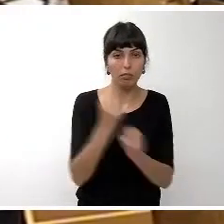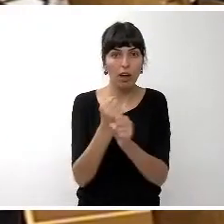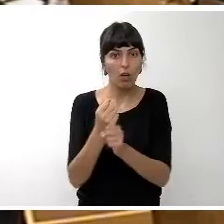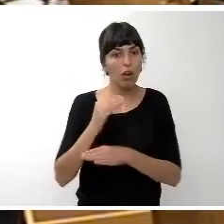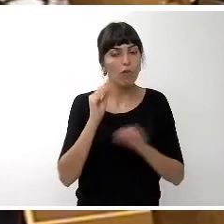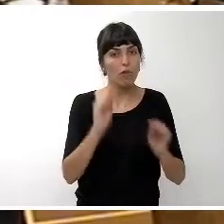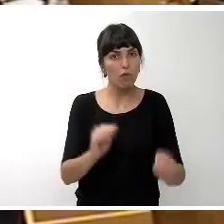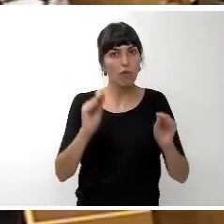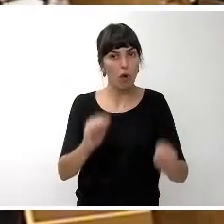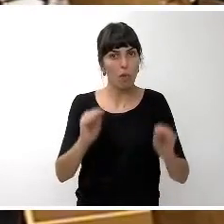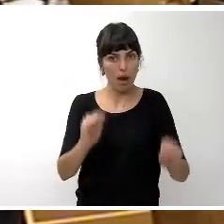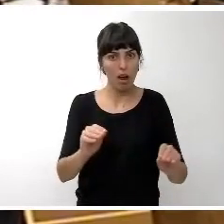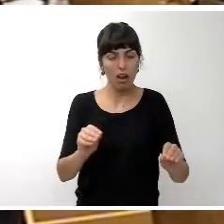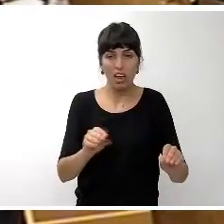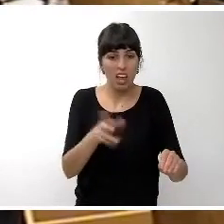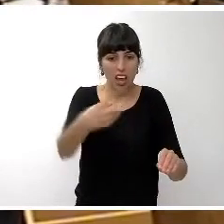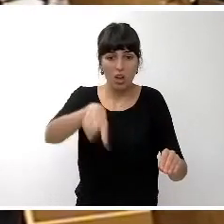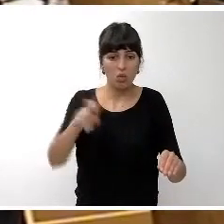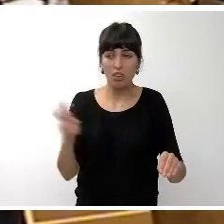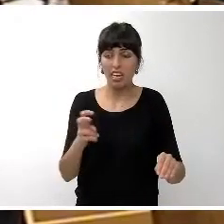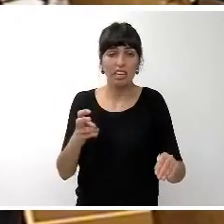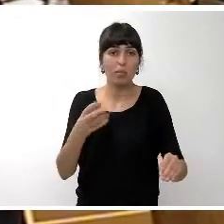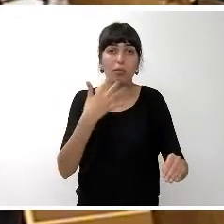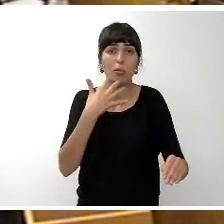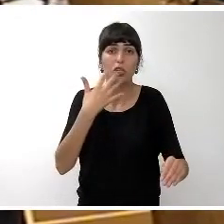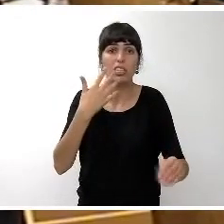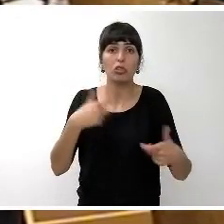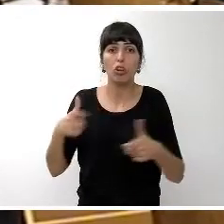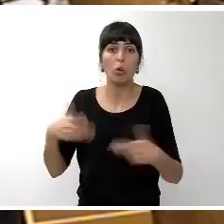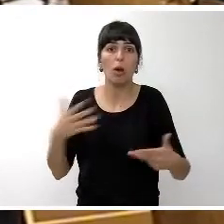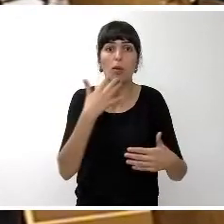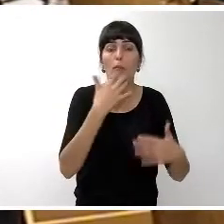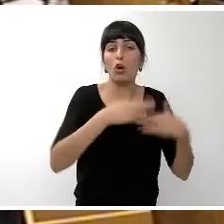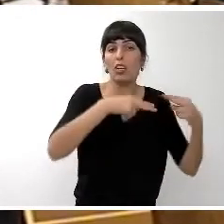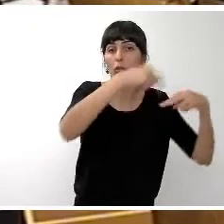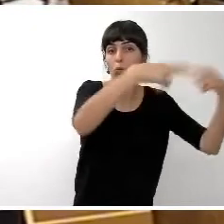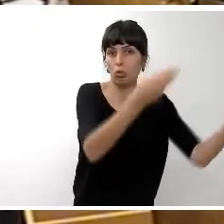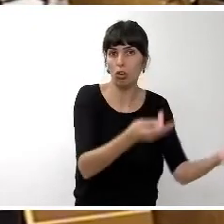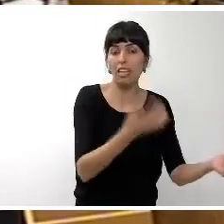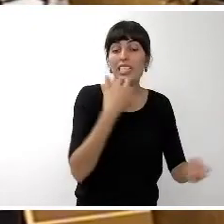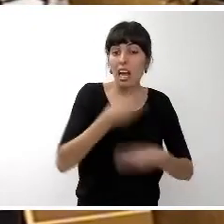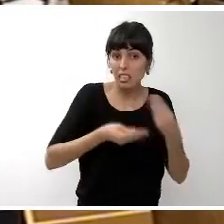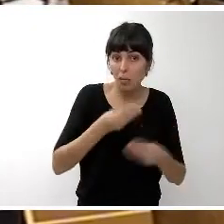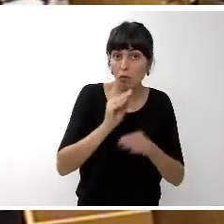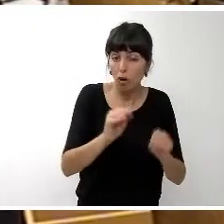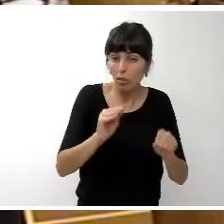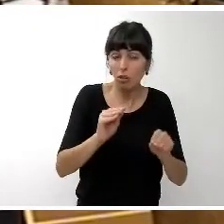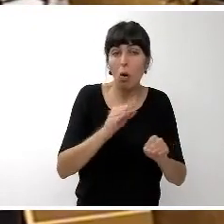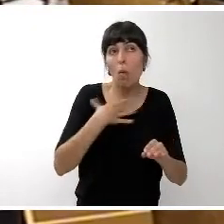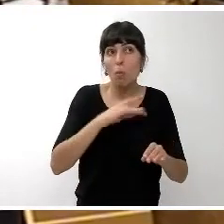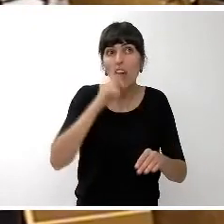ser reconducida y que viene de sectores como por ejemplo de la construcción en el ejercicio 2017 podríamos tener una primera